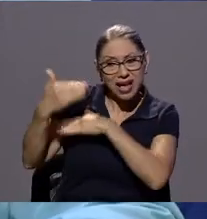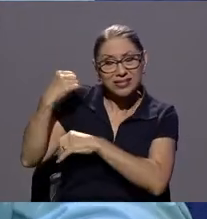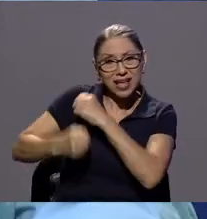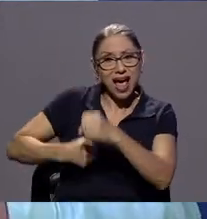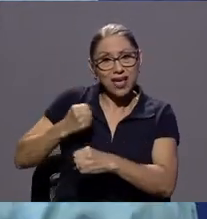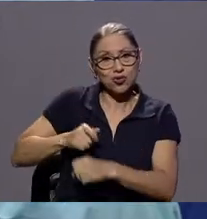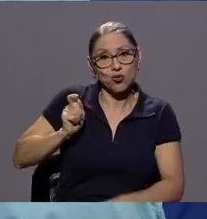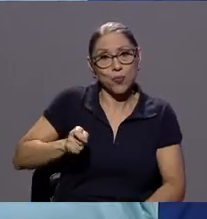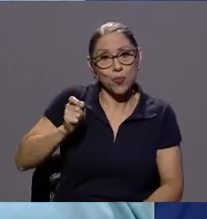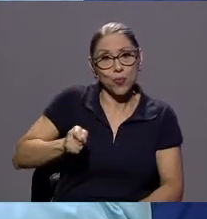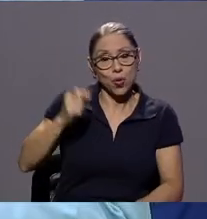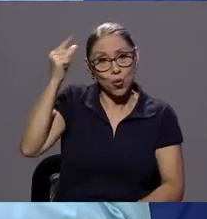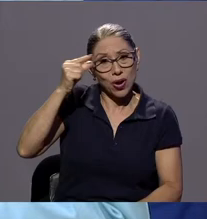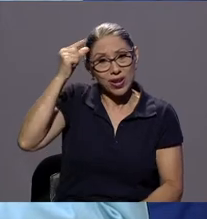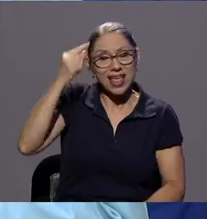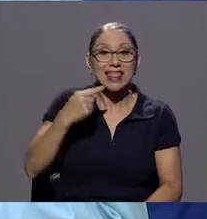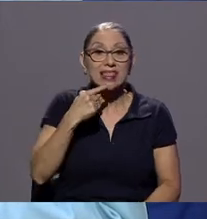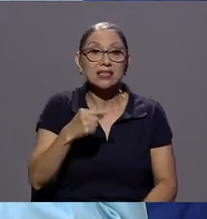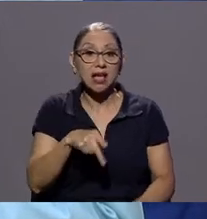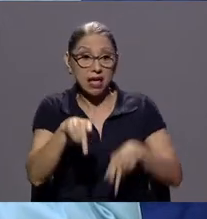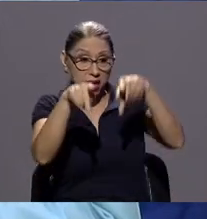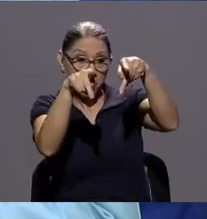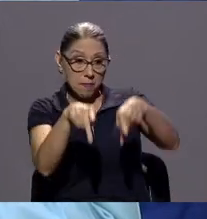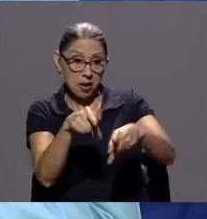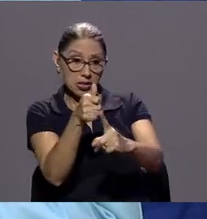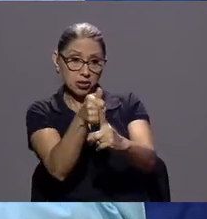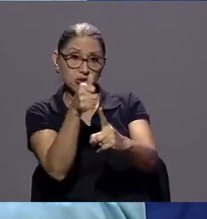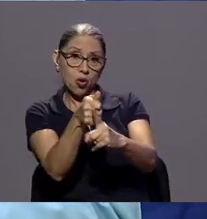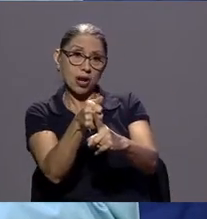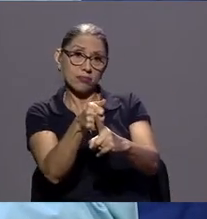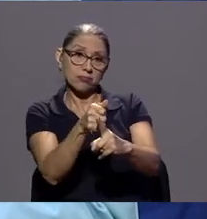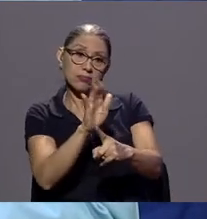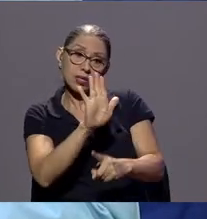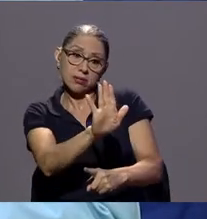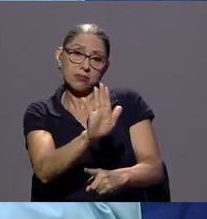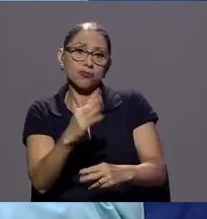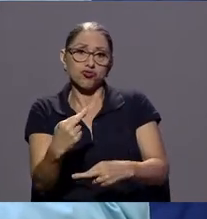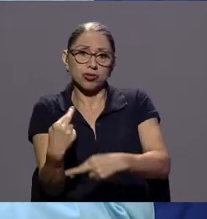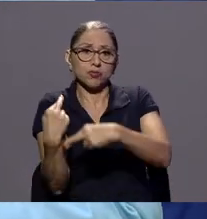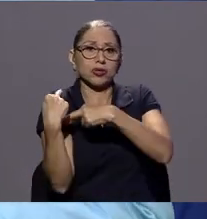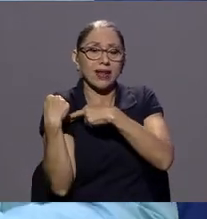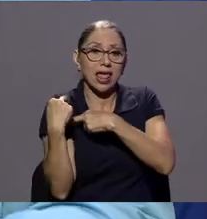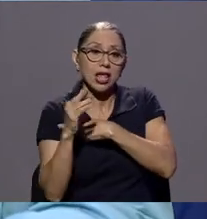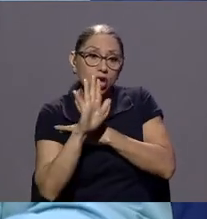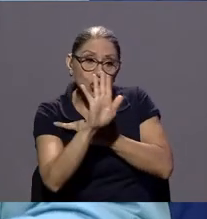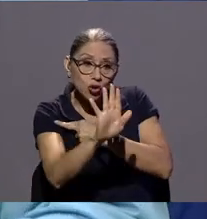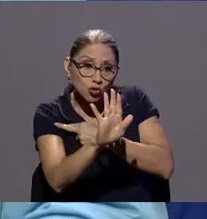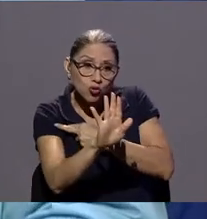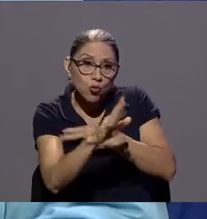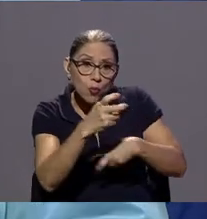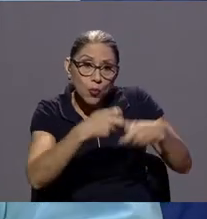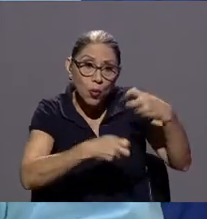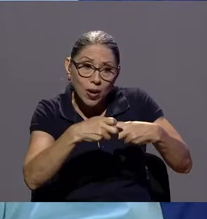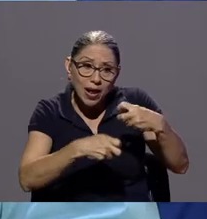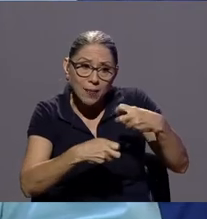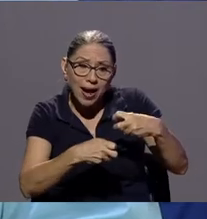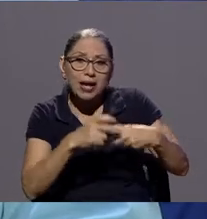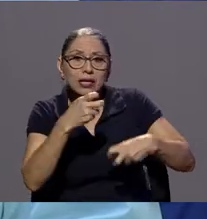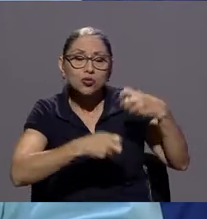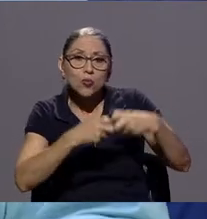indicó que es responsabilidad del consumidor saber si su problema es un problema del servicio que recibe